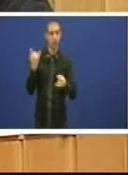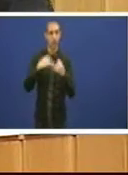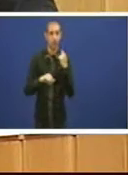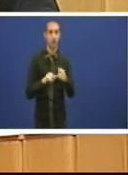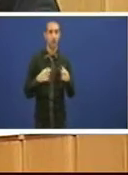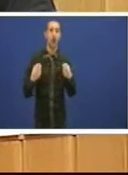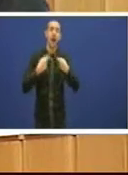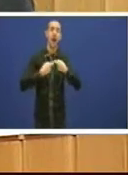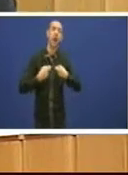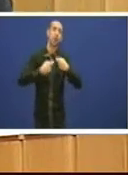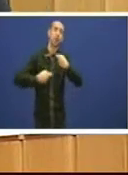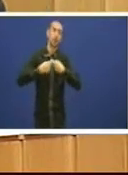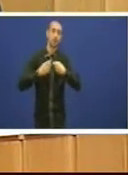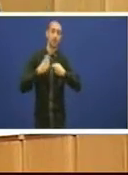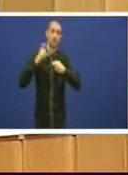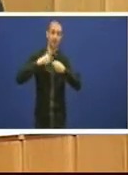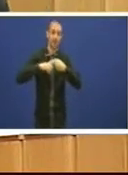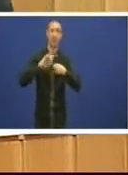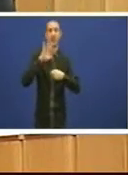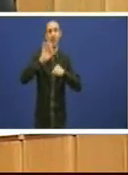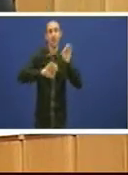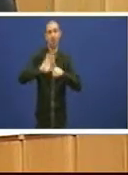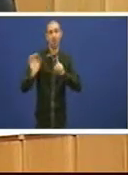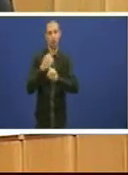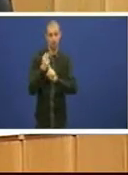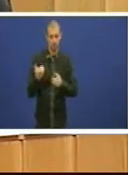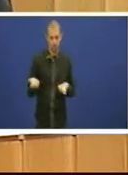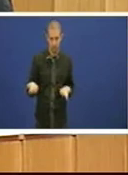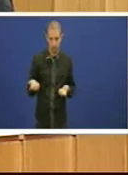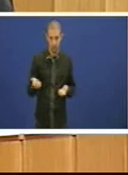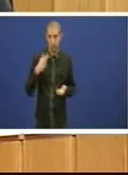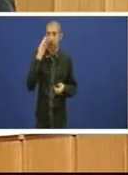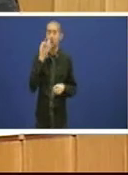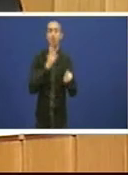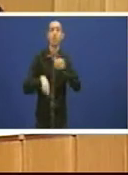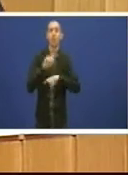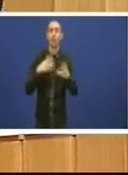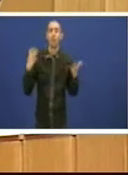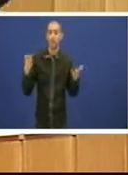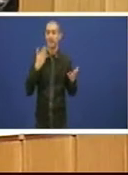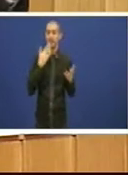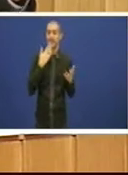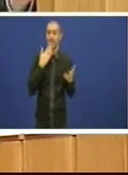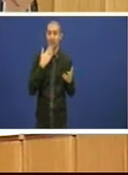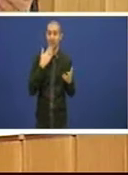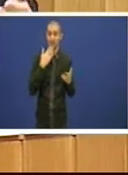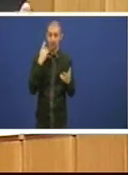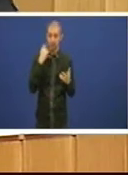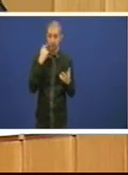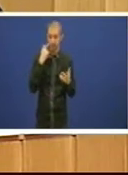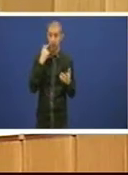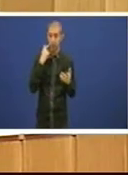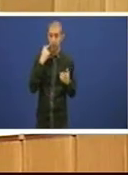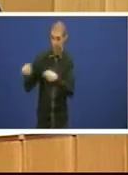accións de Nova Galicia Banco até chegar a ese 15% claro o problema é se o banco compra eses